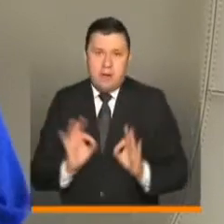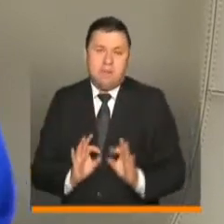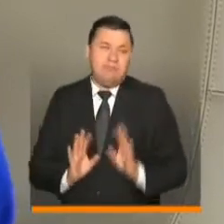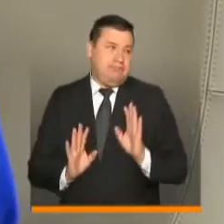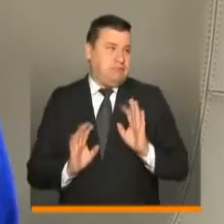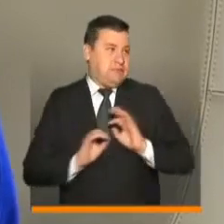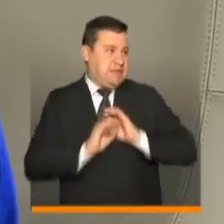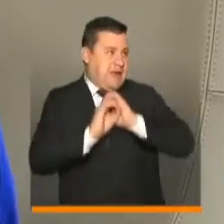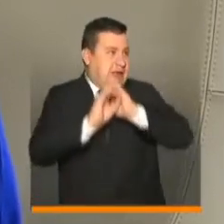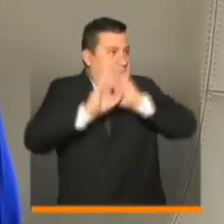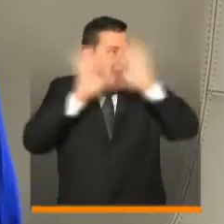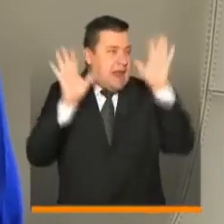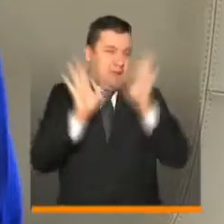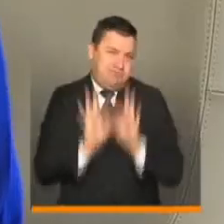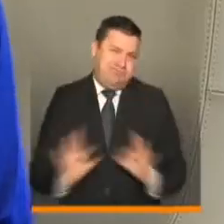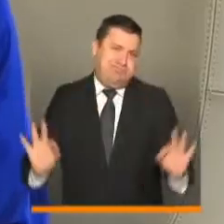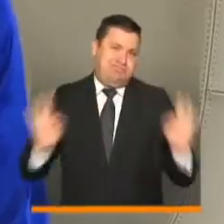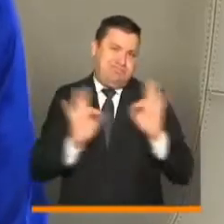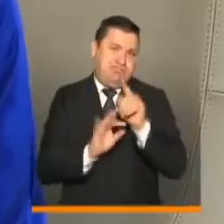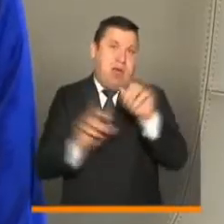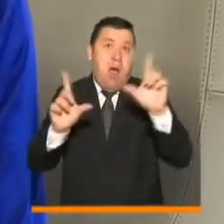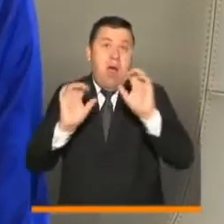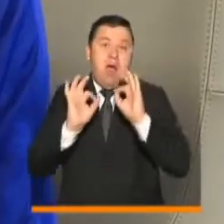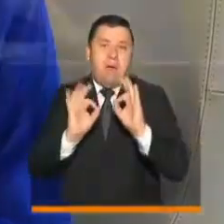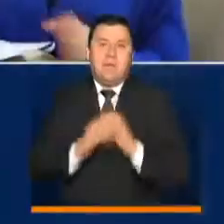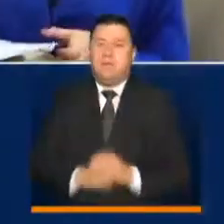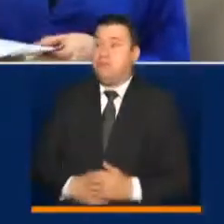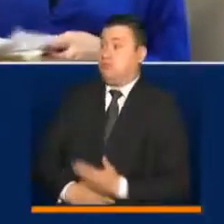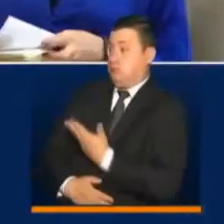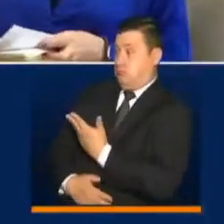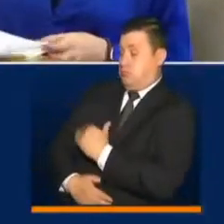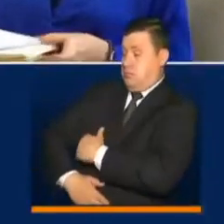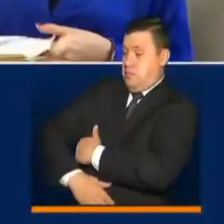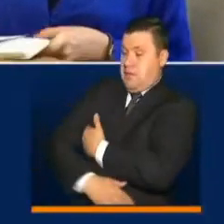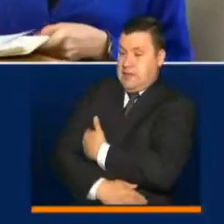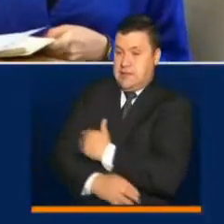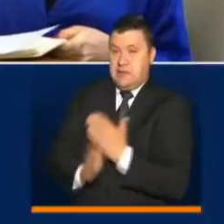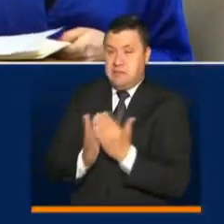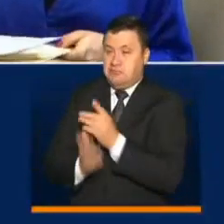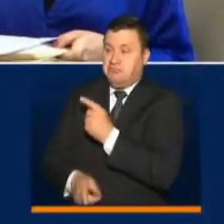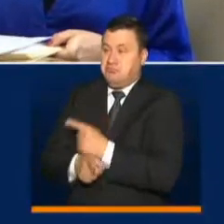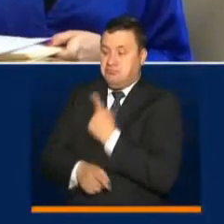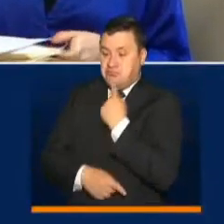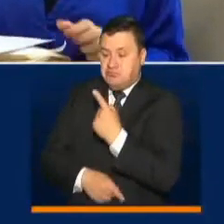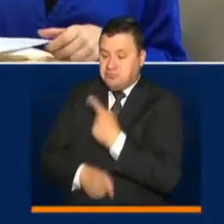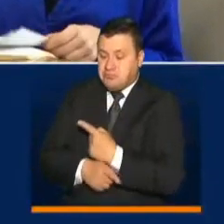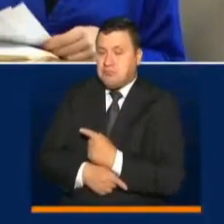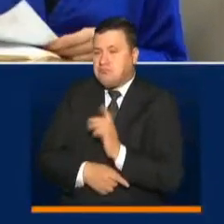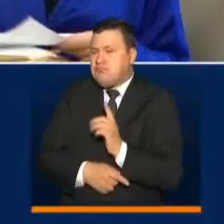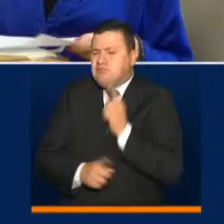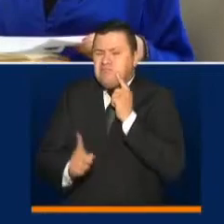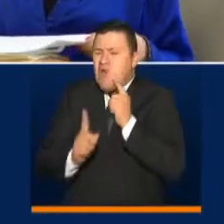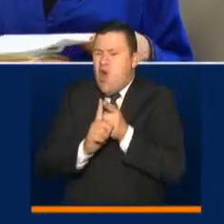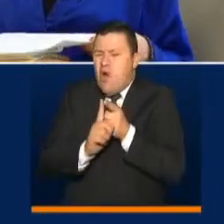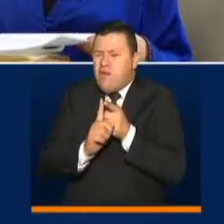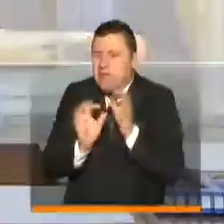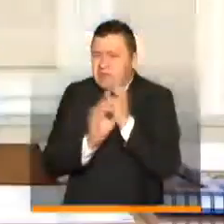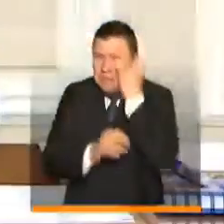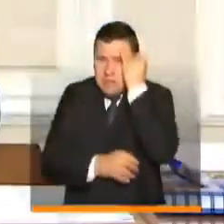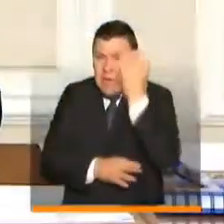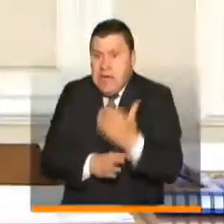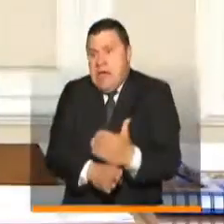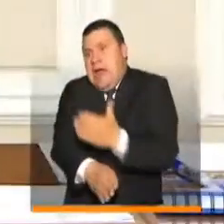Esas son, creo que, claridades muy importantes que darle a los televidentes. Y yo creo, ministra, como usted bien lo dice, la idea de ir